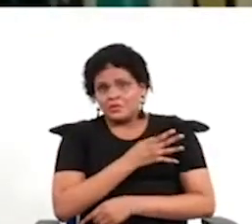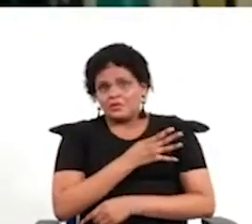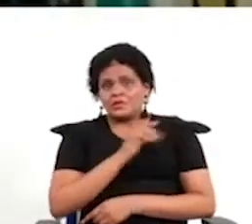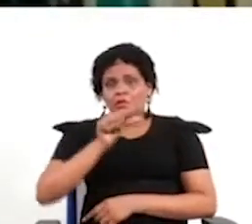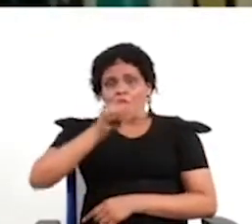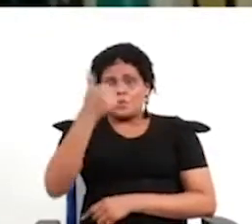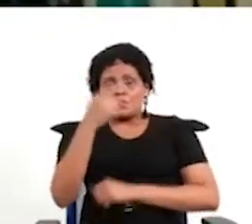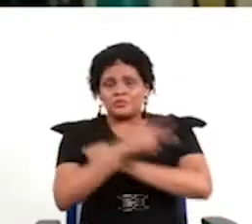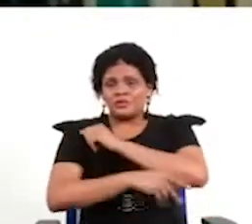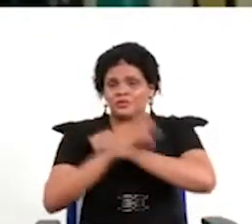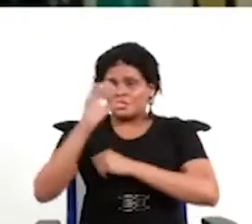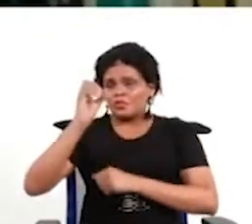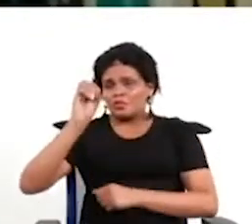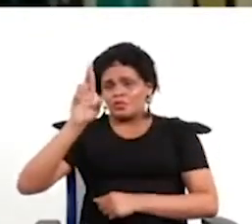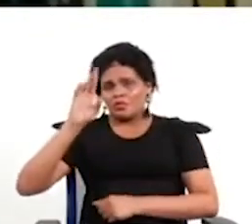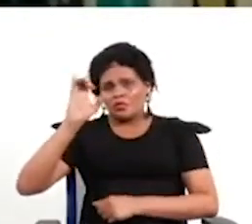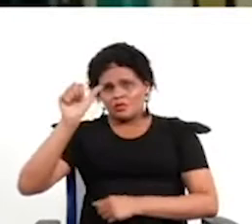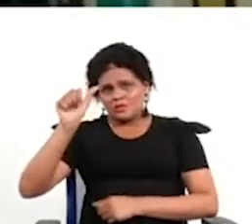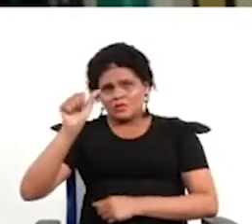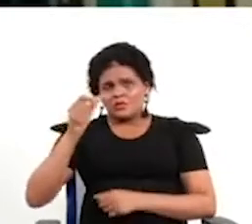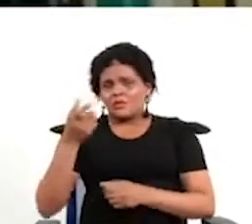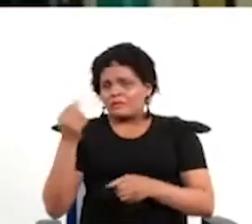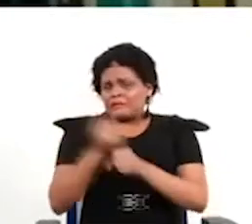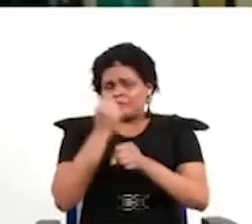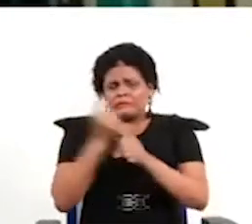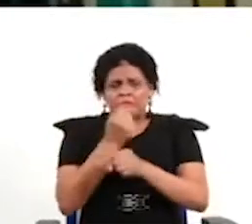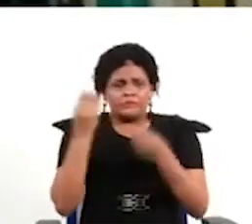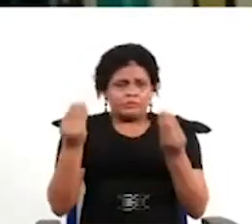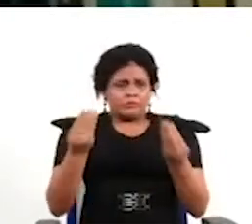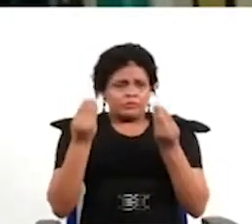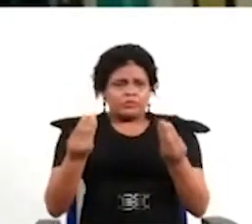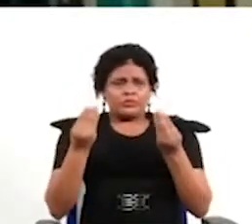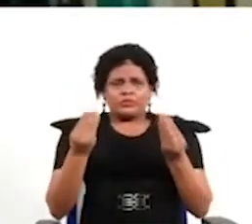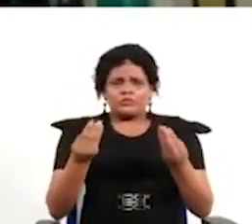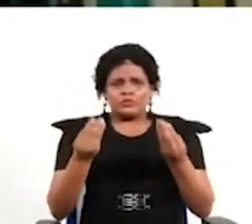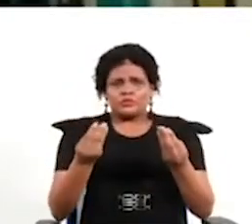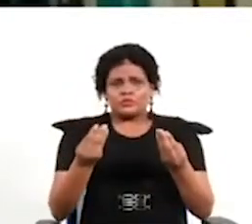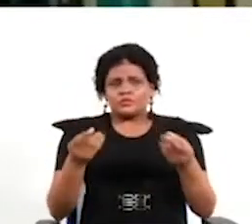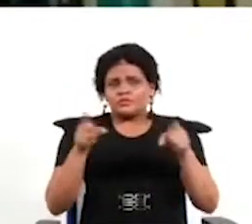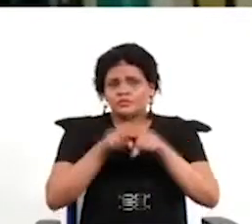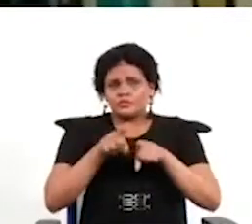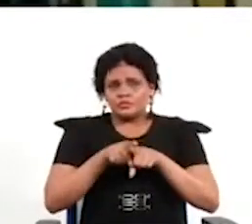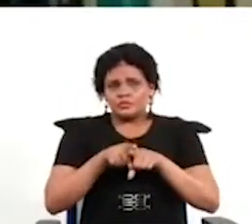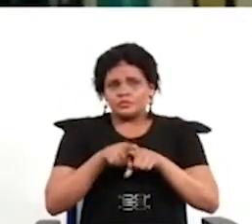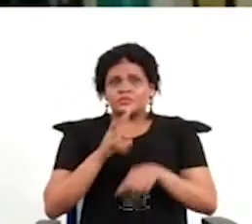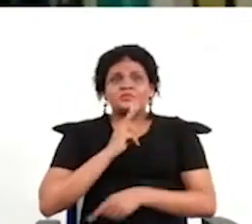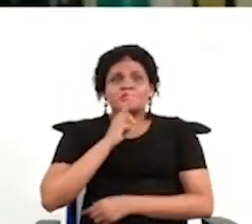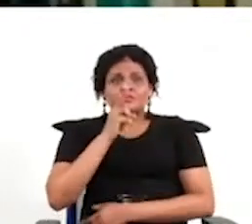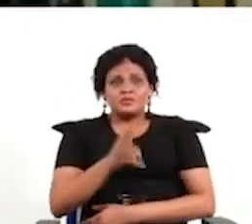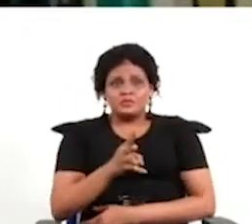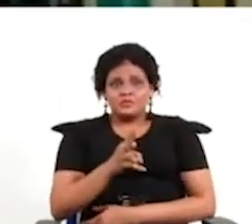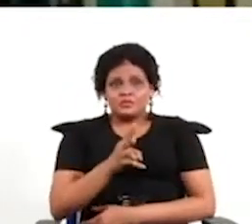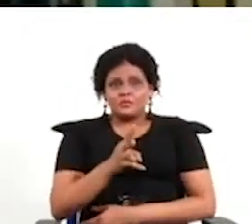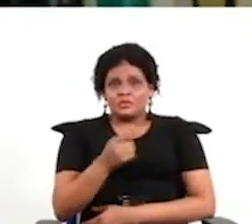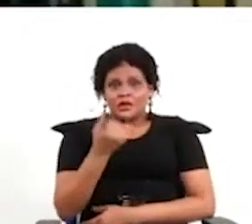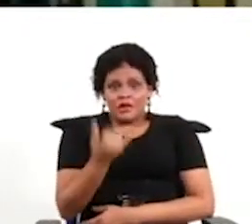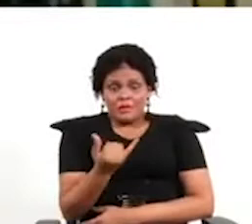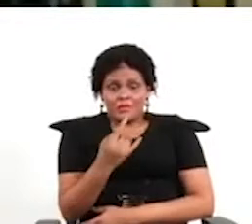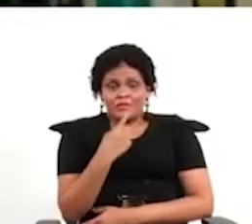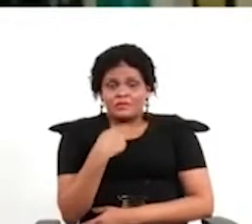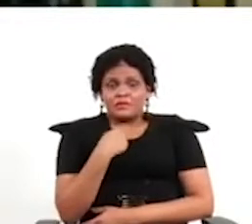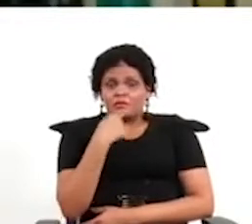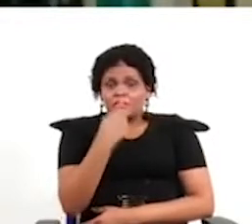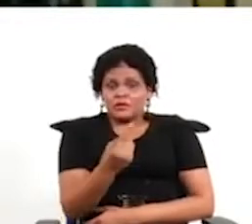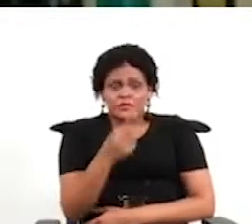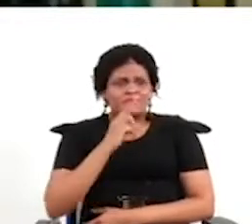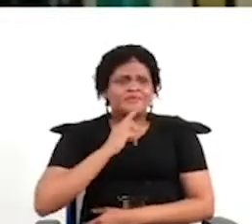Figueroa Claudia Geis hay mucha gente que ha trabajado mucho sobre esto entender las dimensiones de lo que estamos diciendo porque